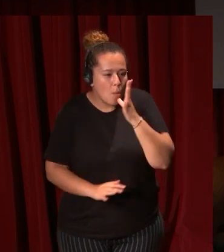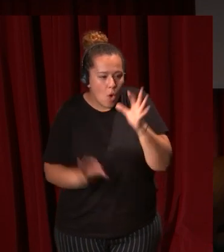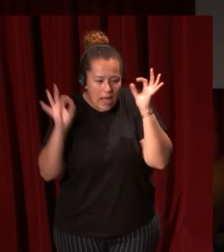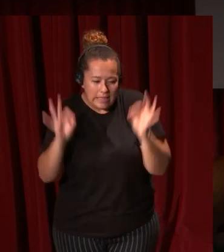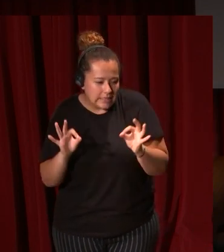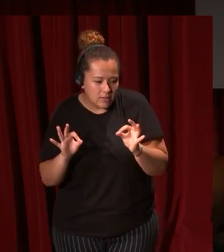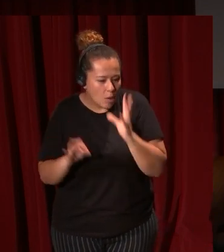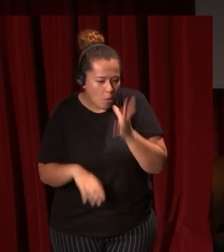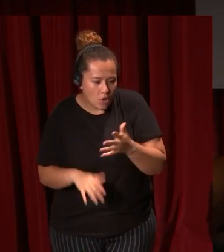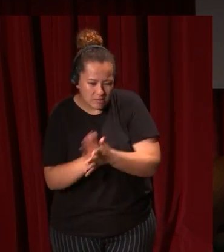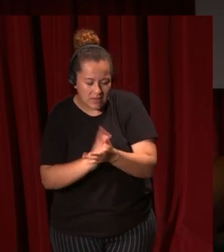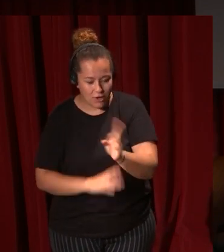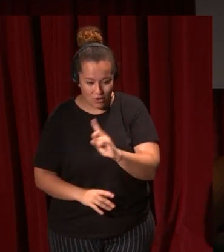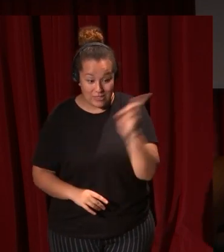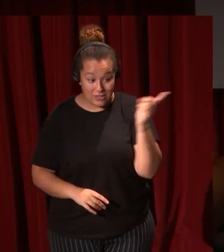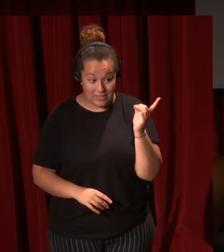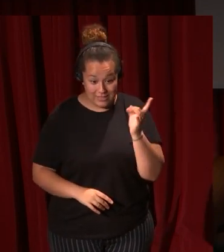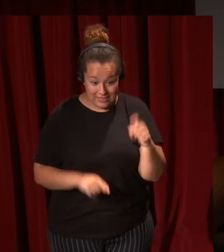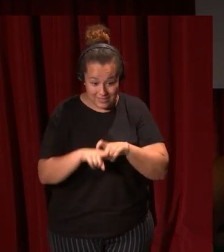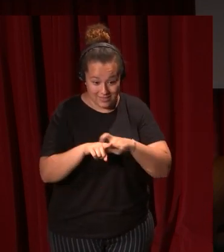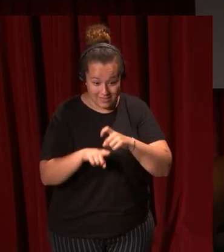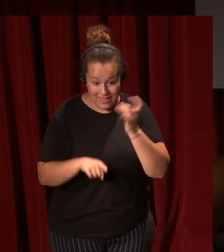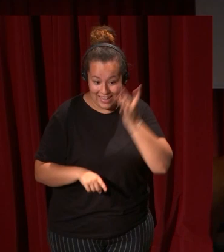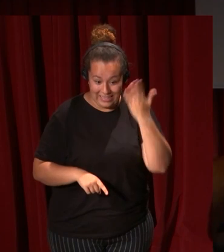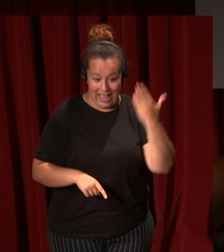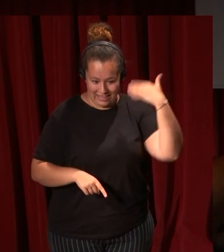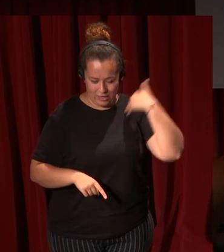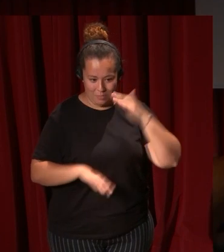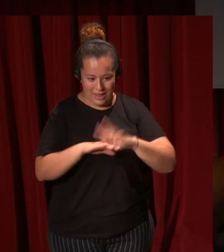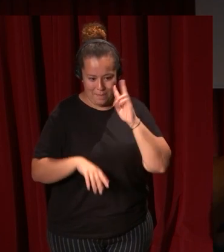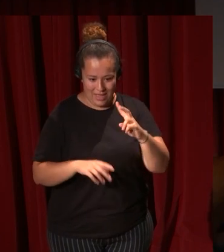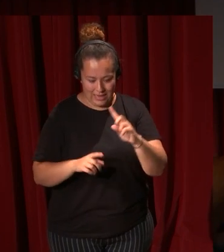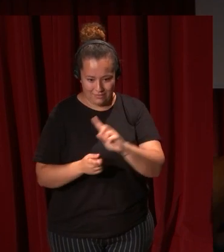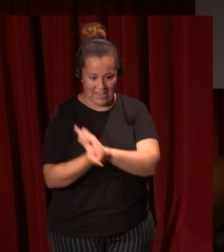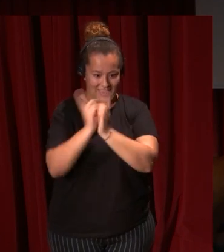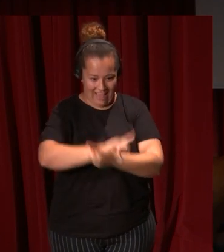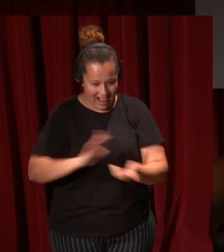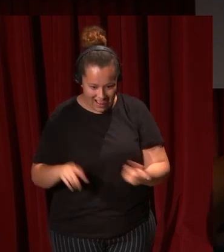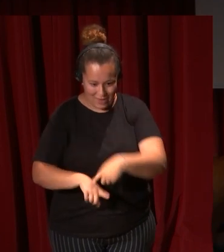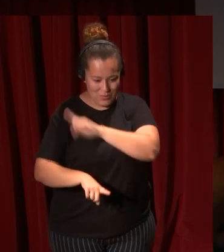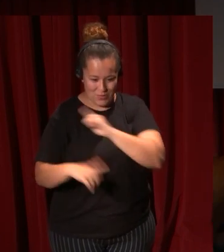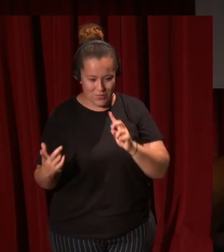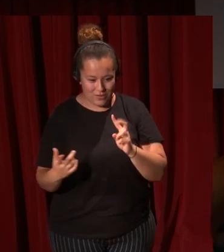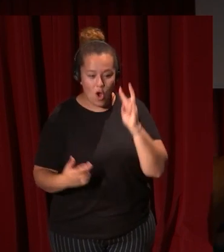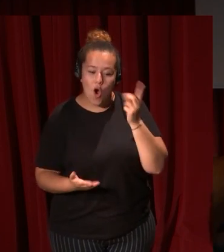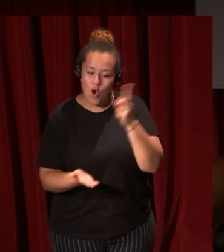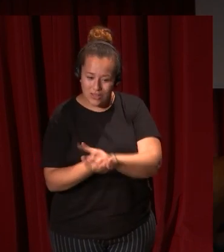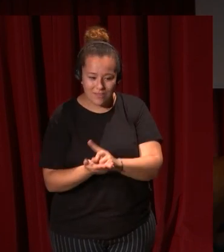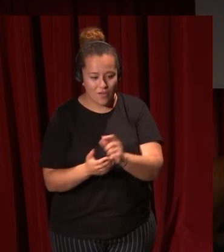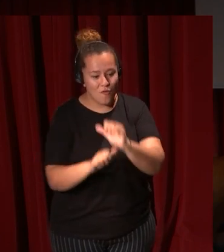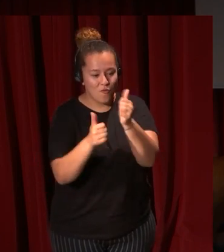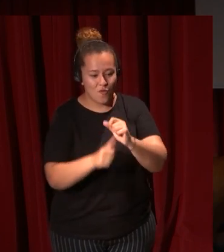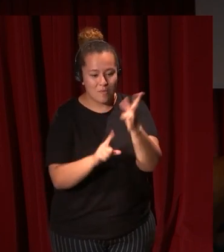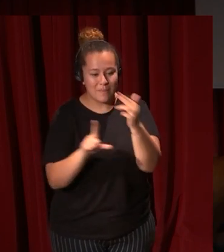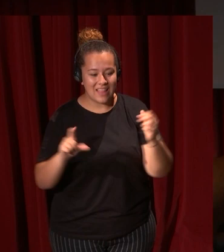esto es el estilo idealista anterior que quería enseñaros para que veáis lo radical que es esta novedad se vuelve a esta manera luminosa de pintar esto es Rafael